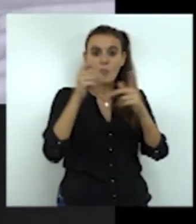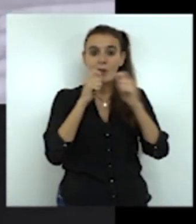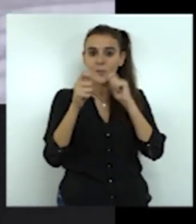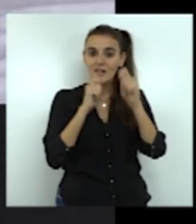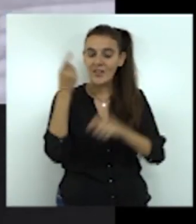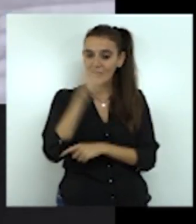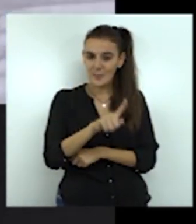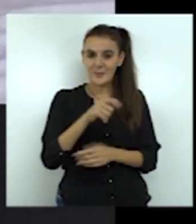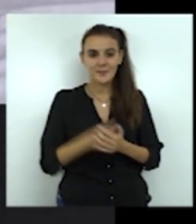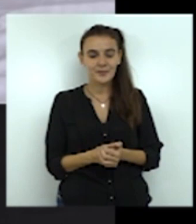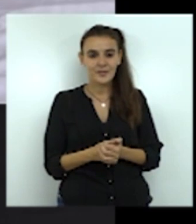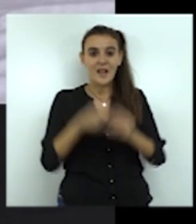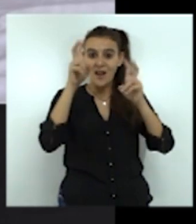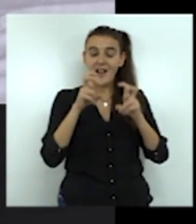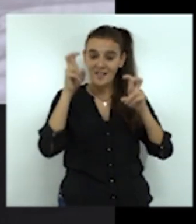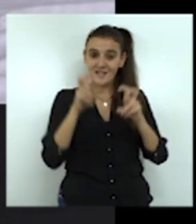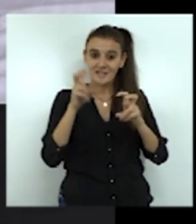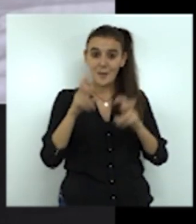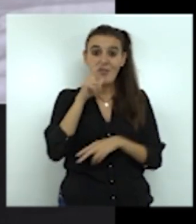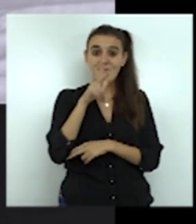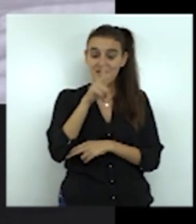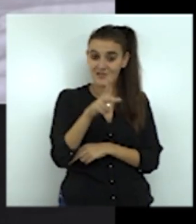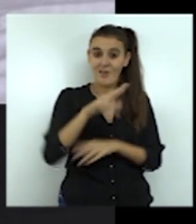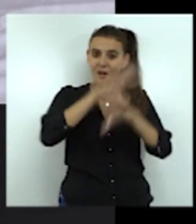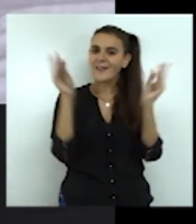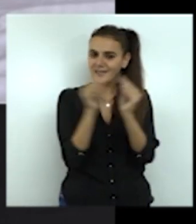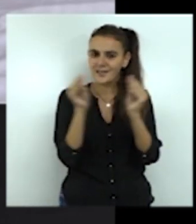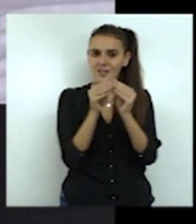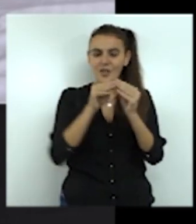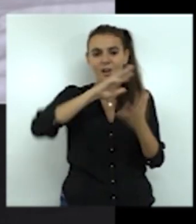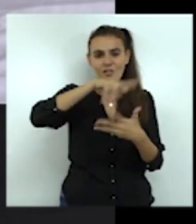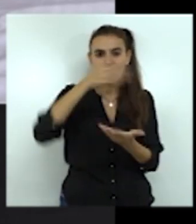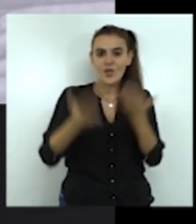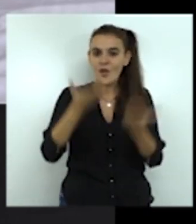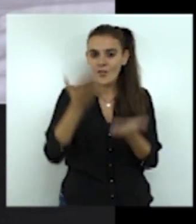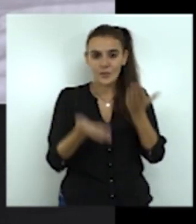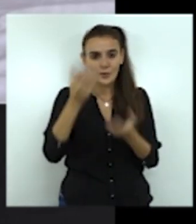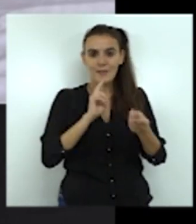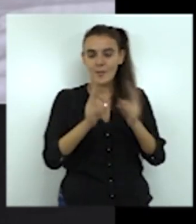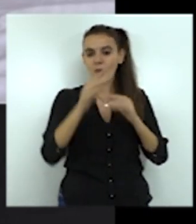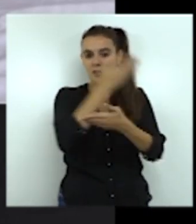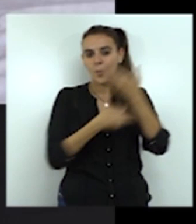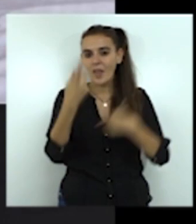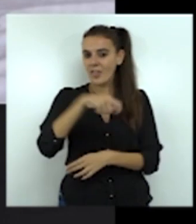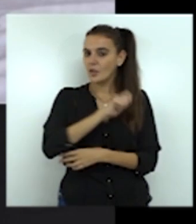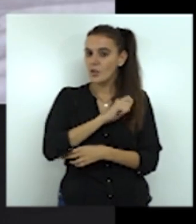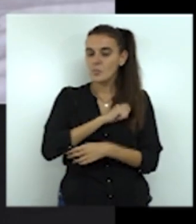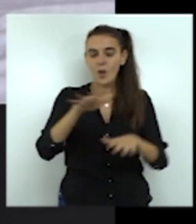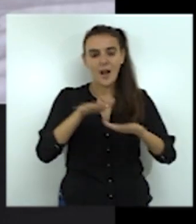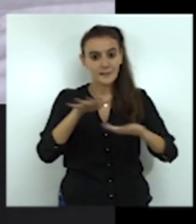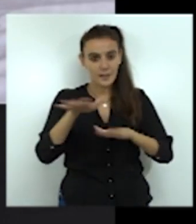aprendidas de la misión Haití fueron sintetizadas en el informe de evaluación de la respuesta de la cooperación española al terremoto de